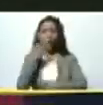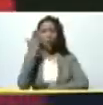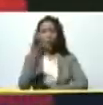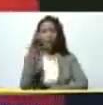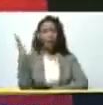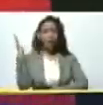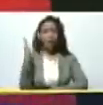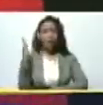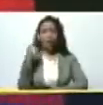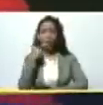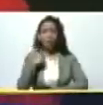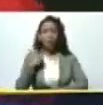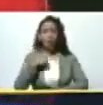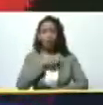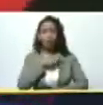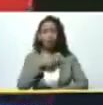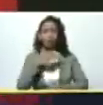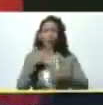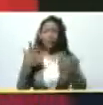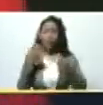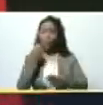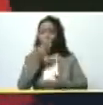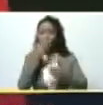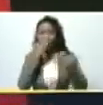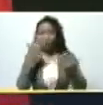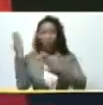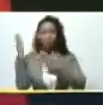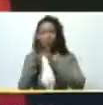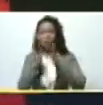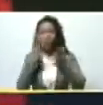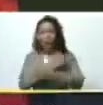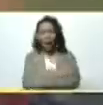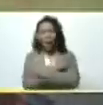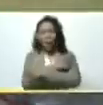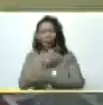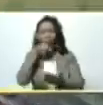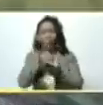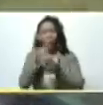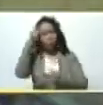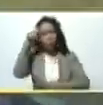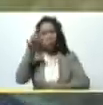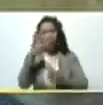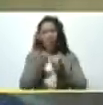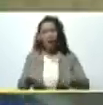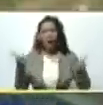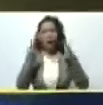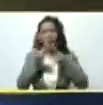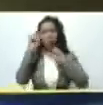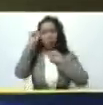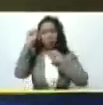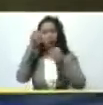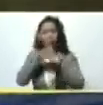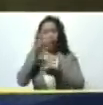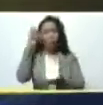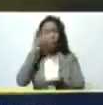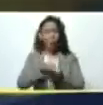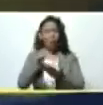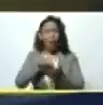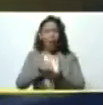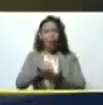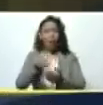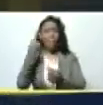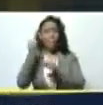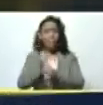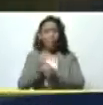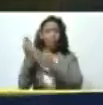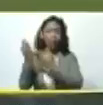venido indicando a nosotros presidente así que bueno adelante un gran abrazo en nombre del pueblo valiente y heroico del estado de Monagas y esperamos recibirlo por